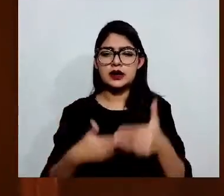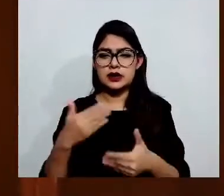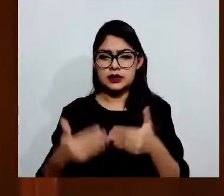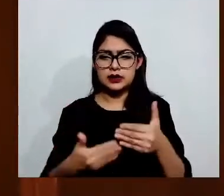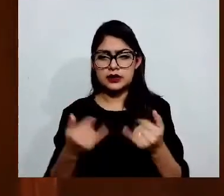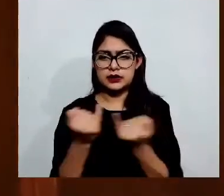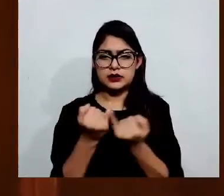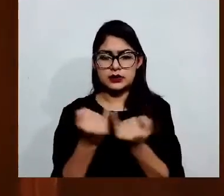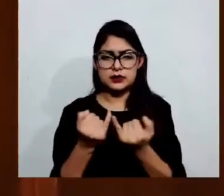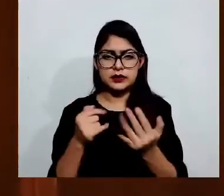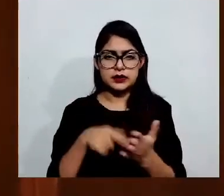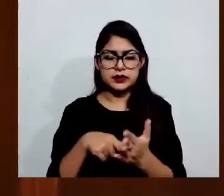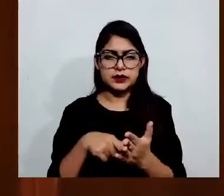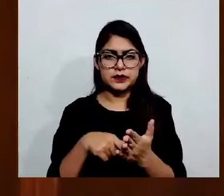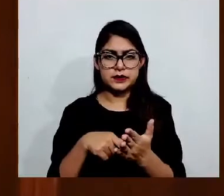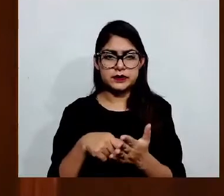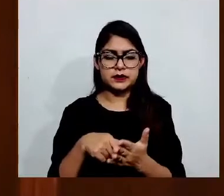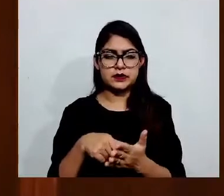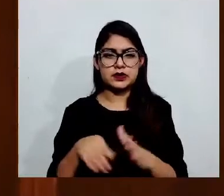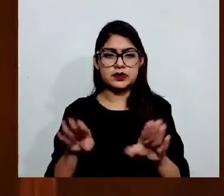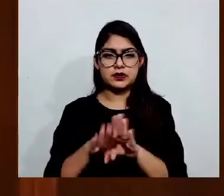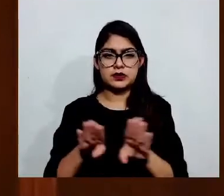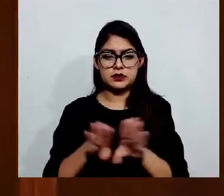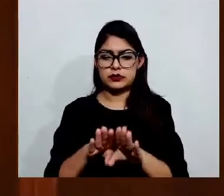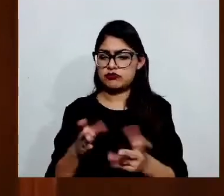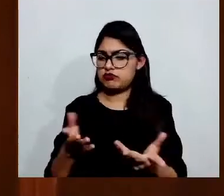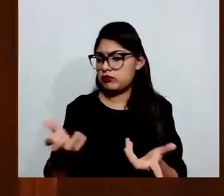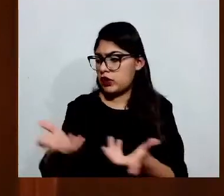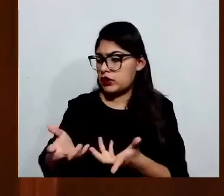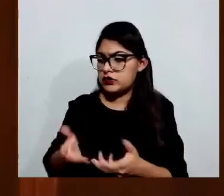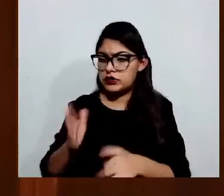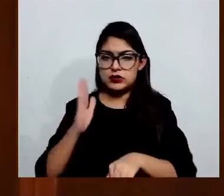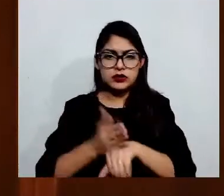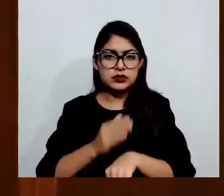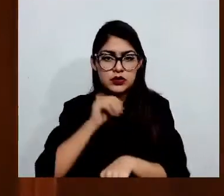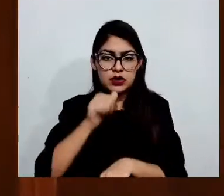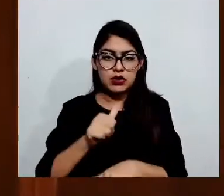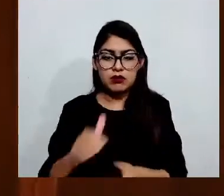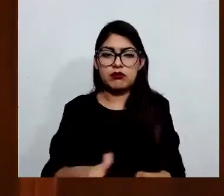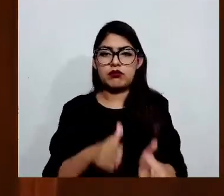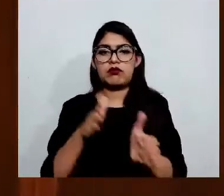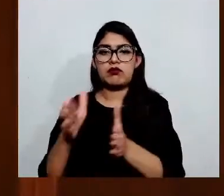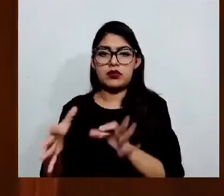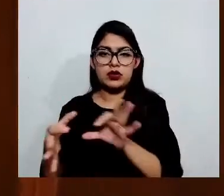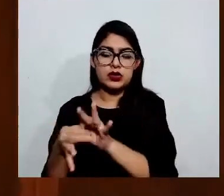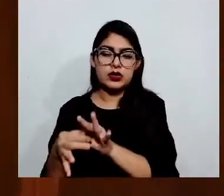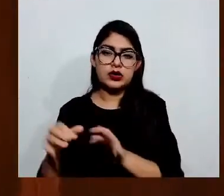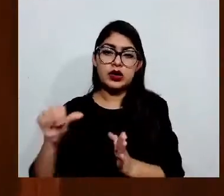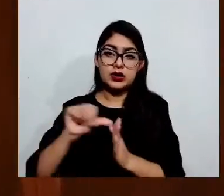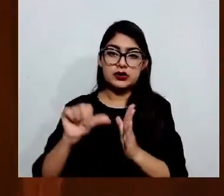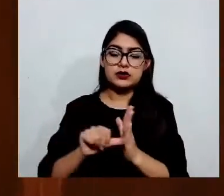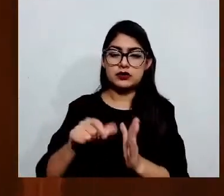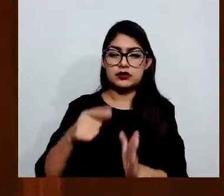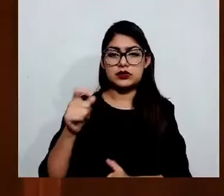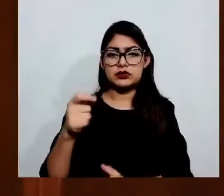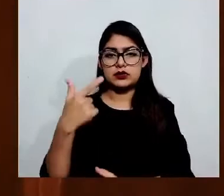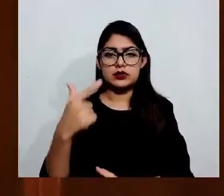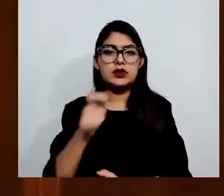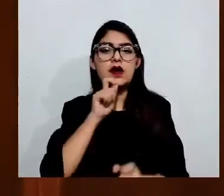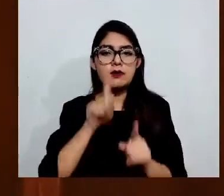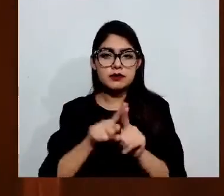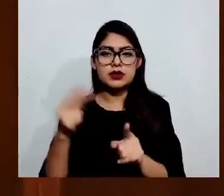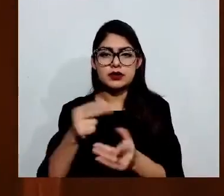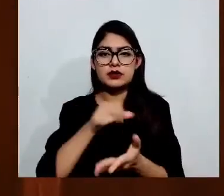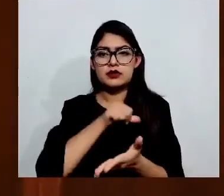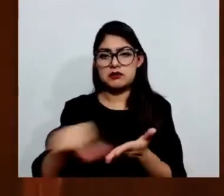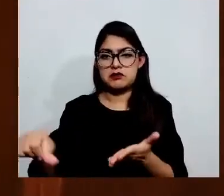punible, se debe derogar también el que contiene la penalidad del delito. Atentamente, un servidor, Jorge García